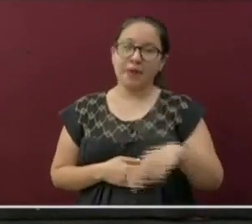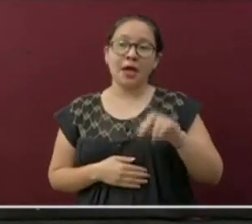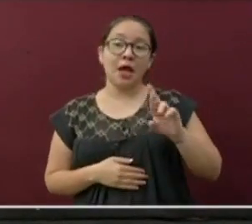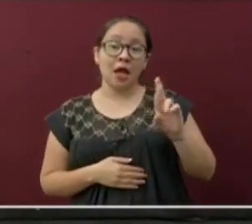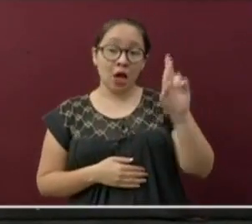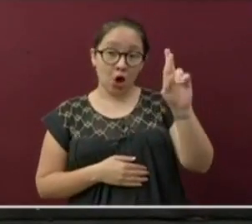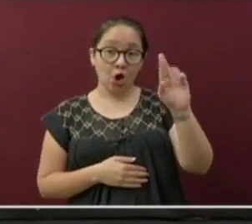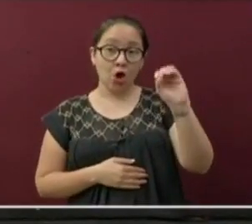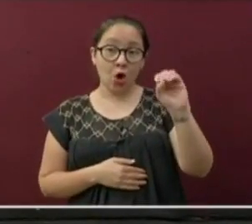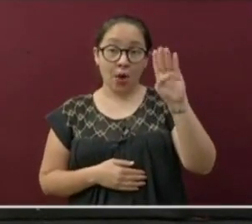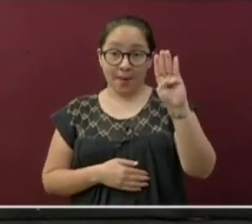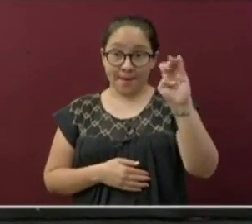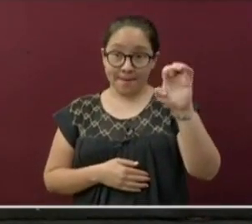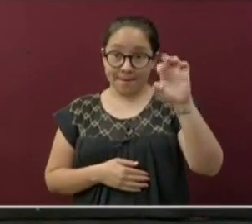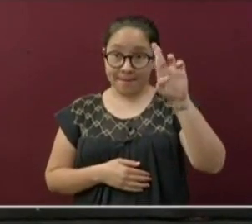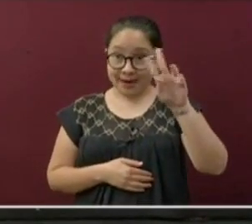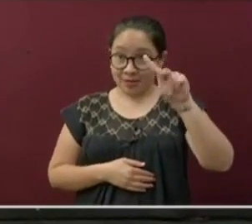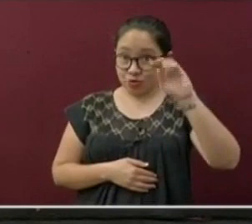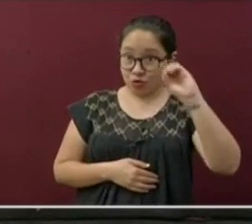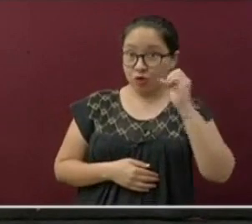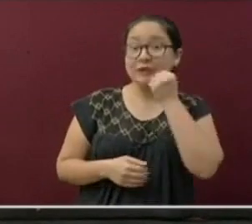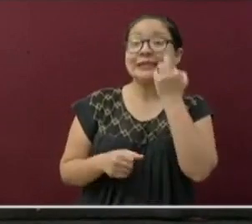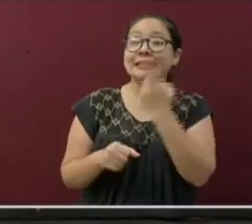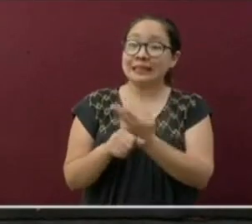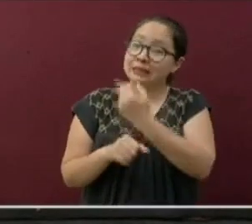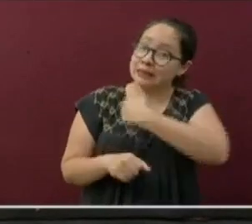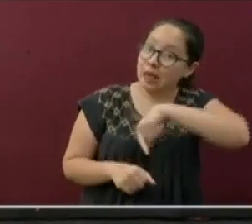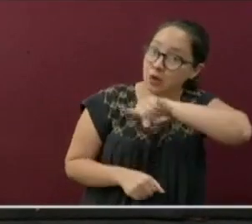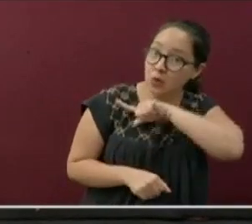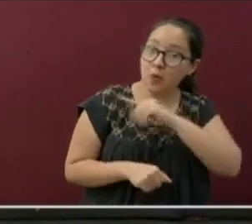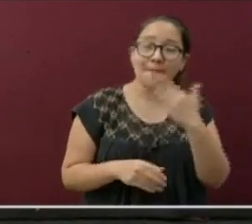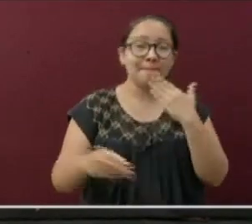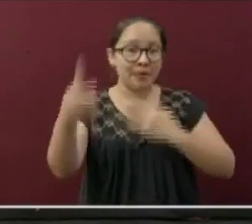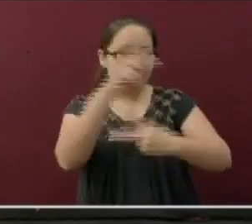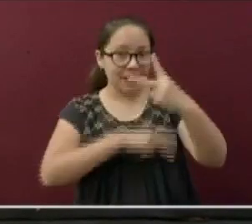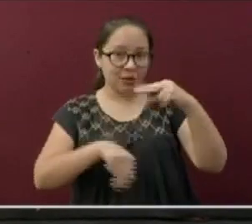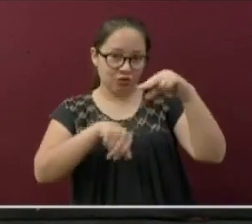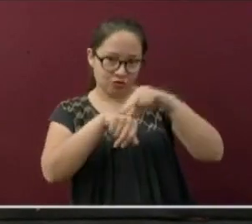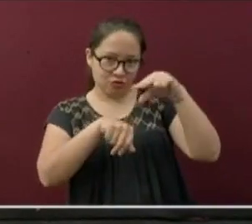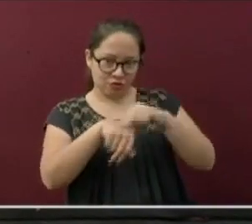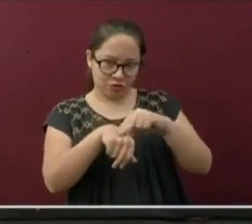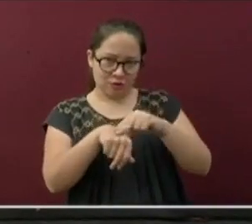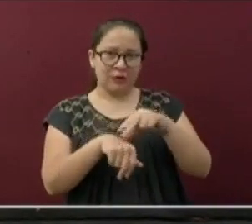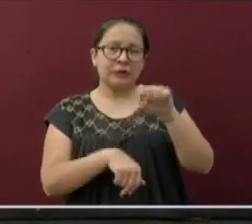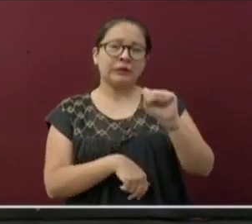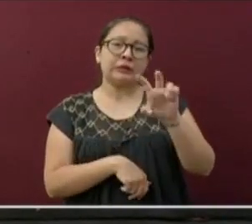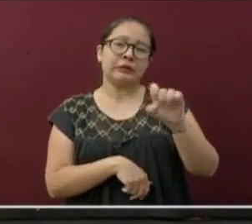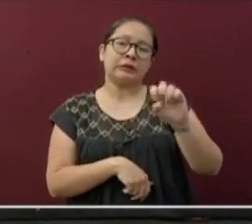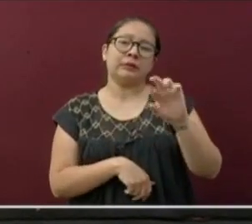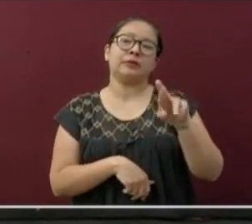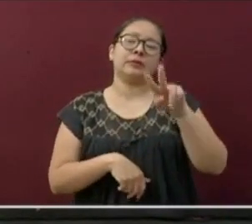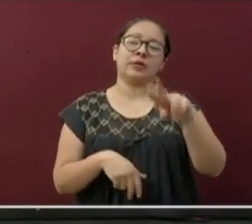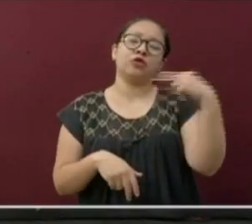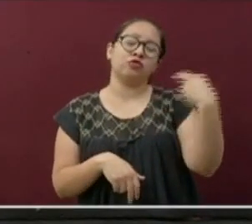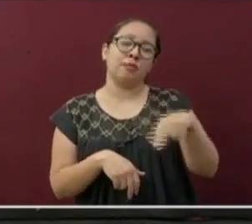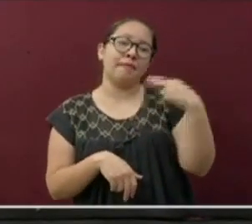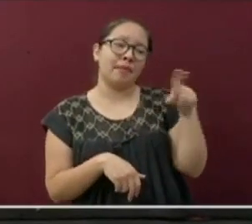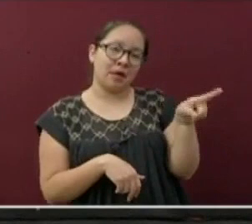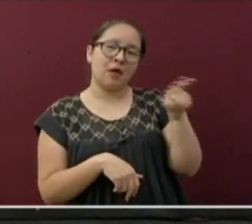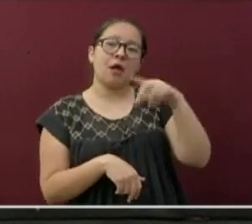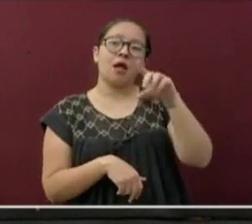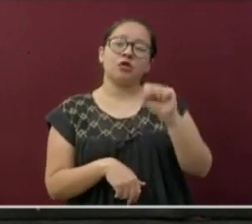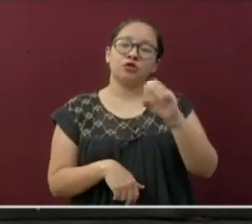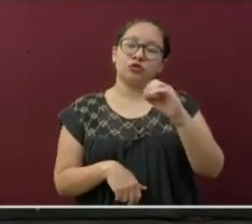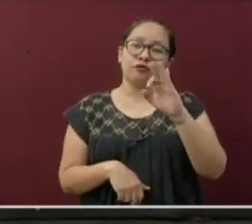Roberto Ramos Salor, secretario de Salud, doy la bienvenida a las epidemiólogas de CESBER, la doctora Sofía Flores Martínez